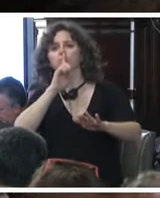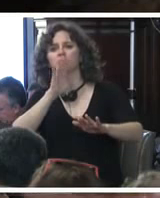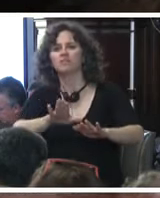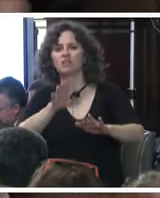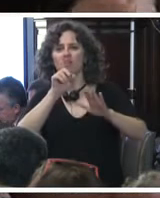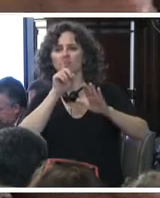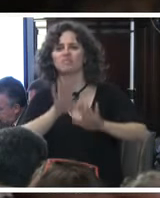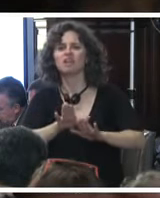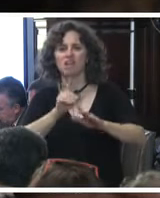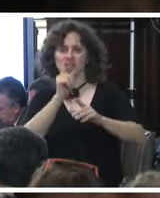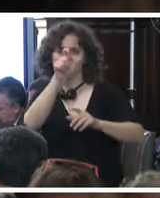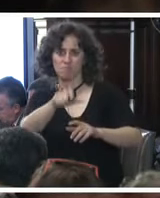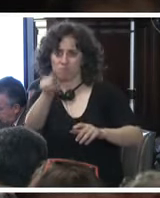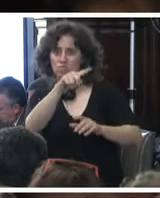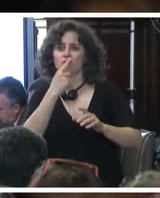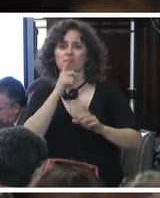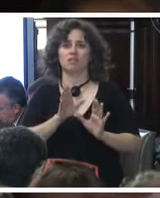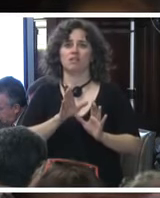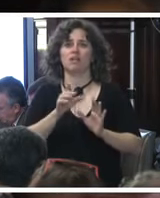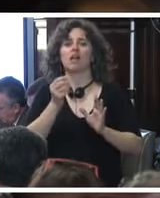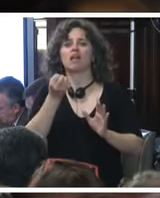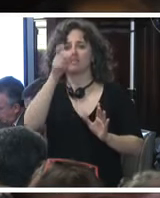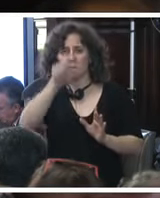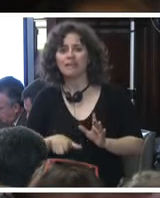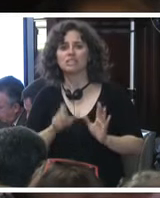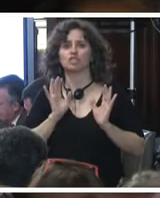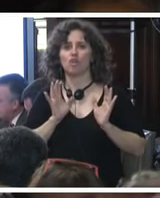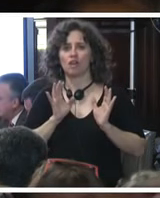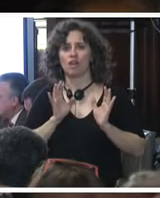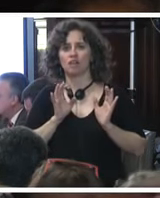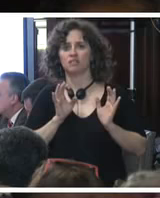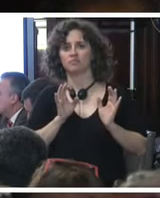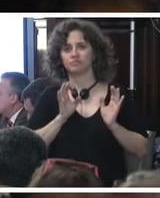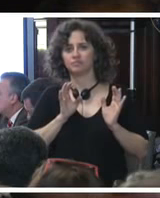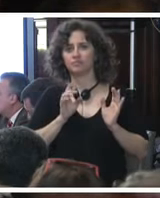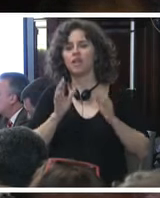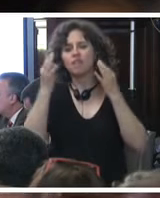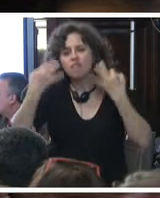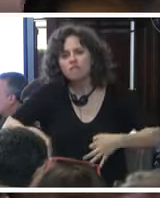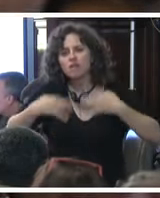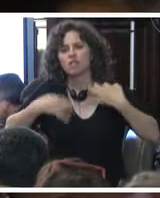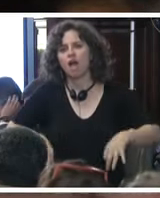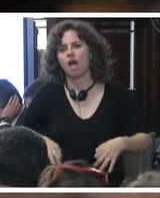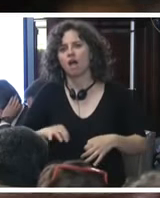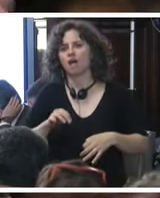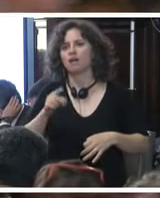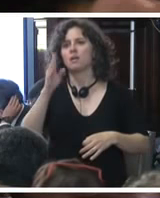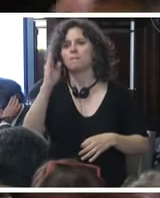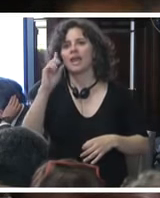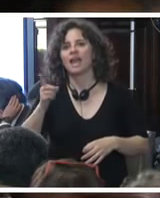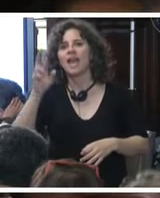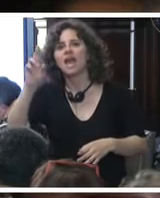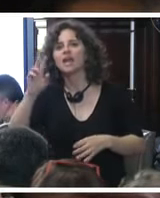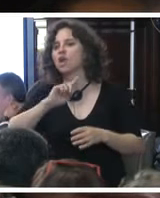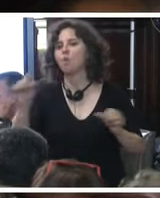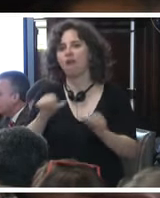caen la boca. ¿O qué es para ustedes? Esta persona. De verdad, pues si la PGR las ha llorado